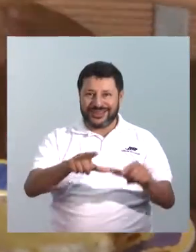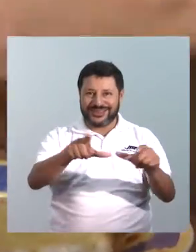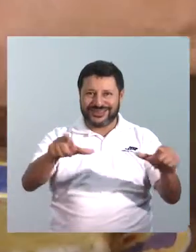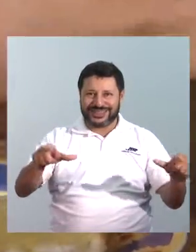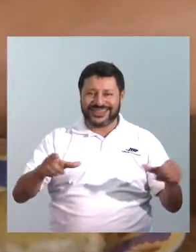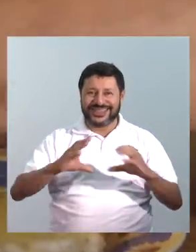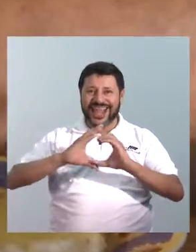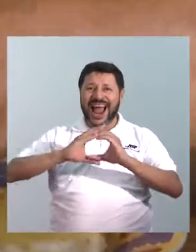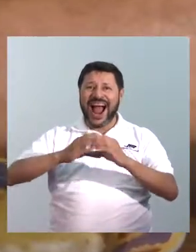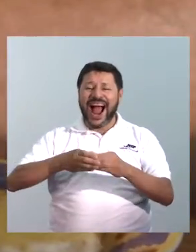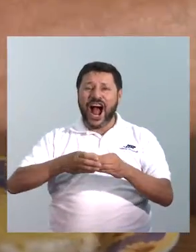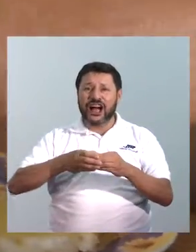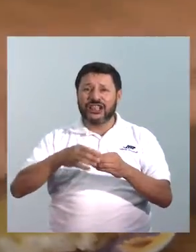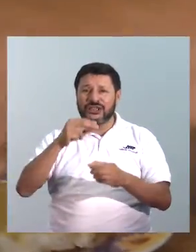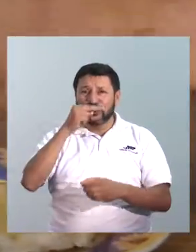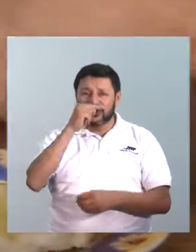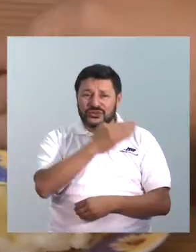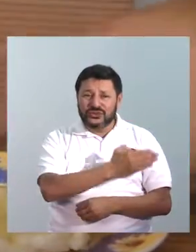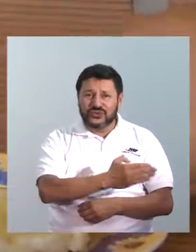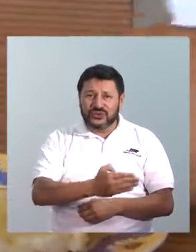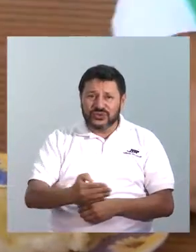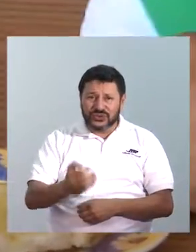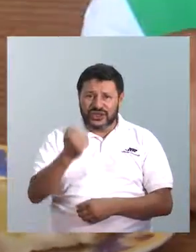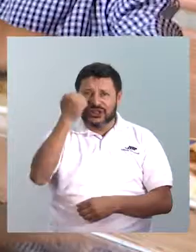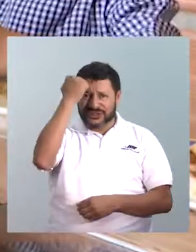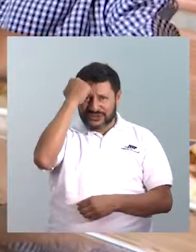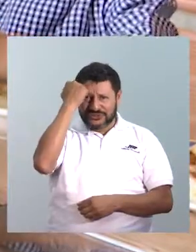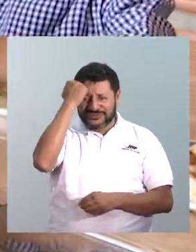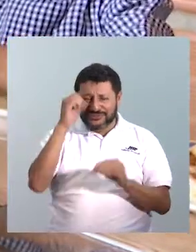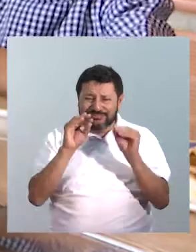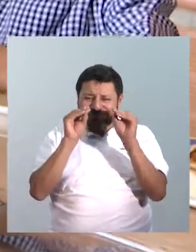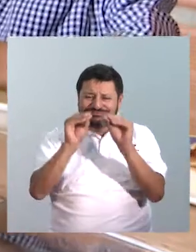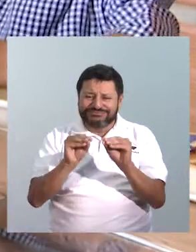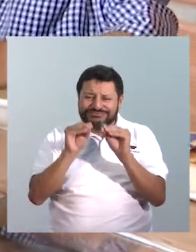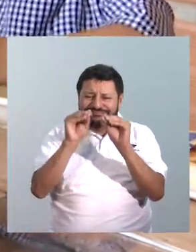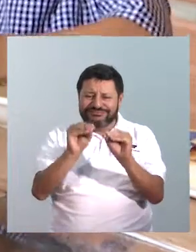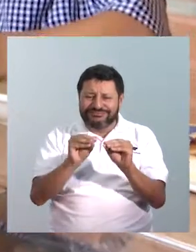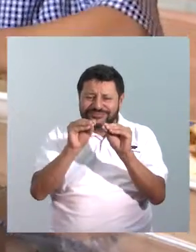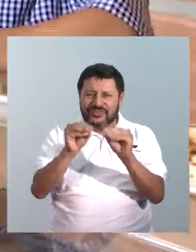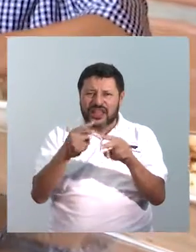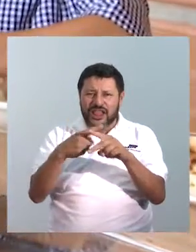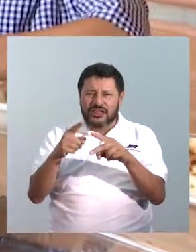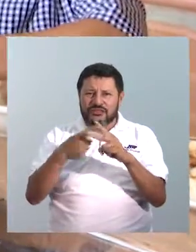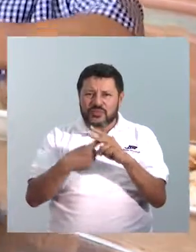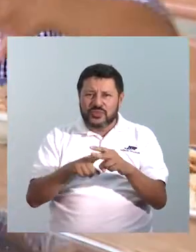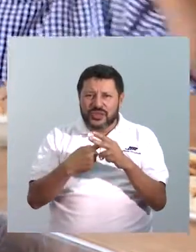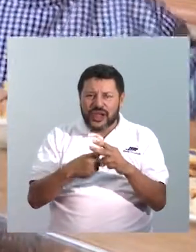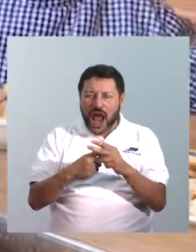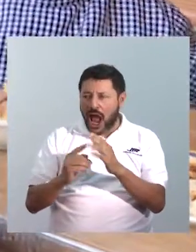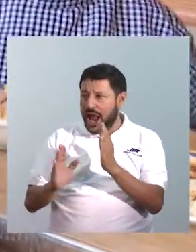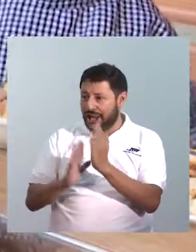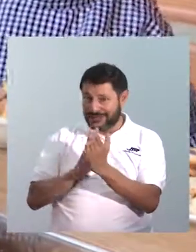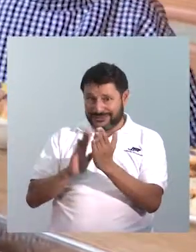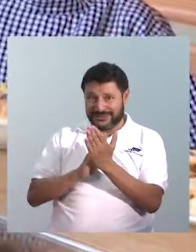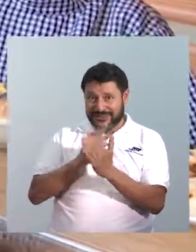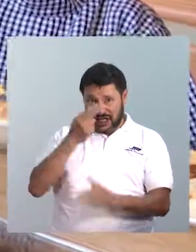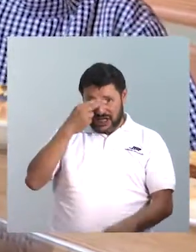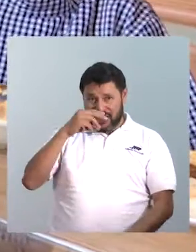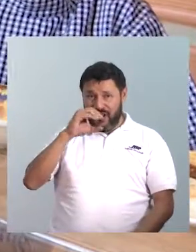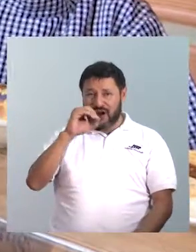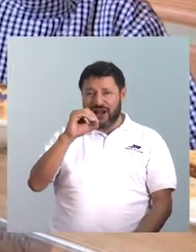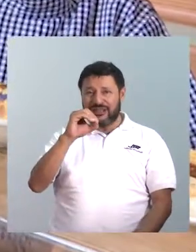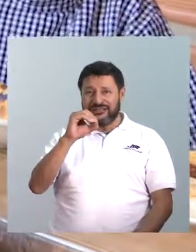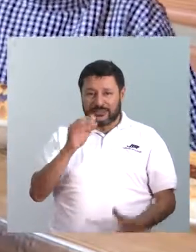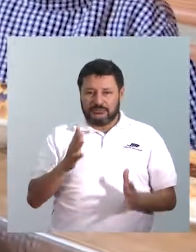Sí, cuidan los niños, pero tienen actividades pedagógicas en las que les enseñan. Talleres, por ejemplo, me han contado,